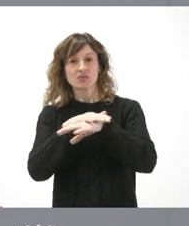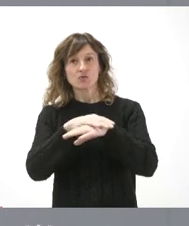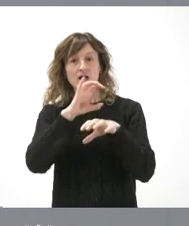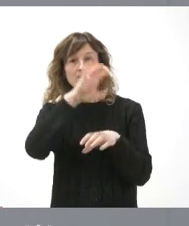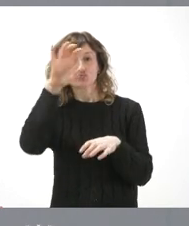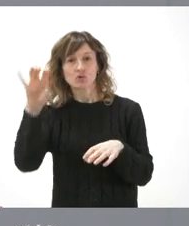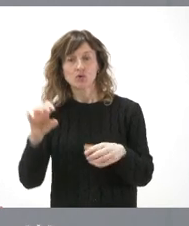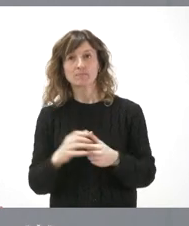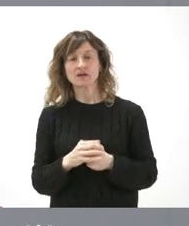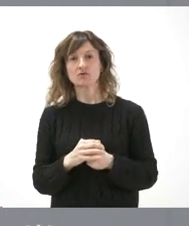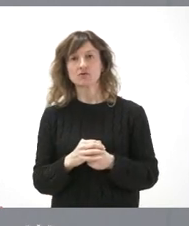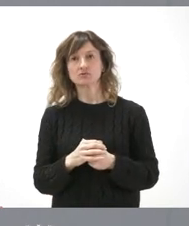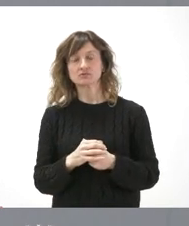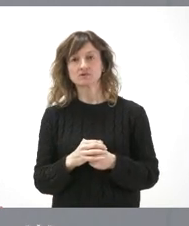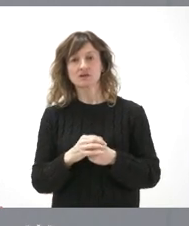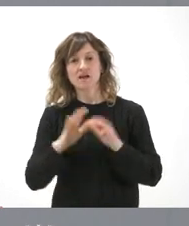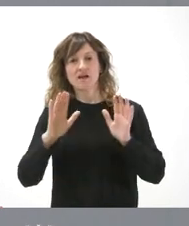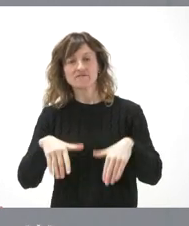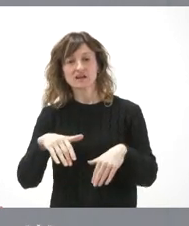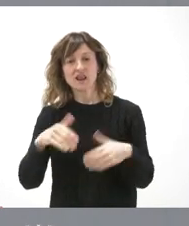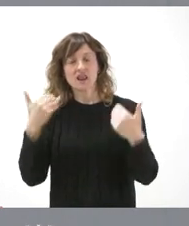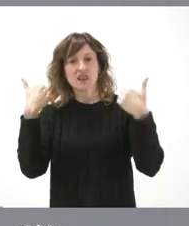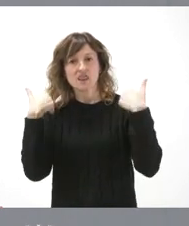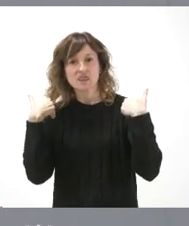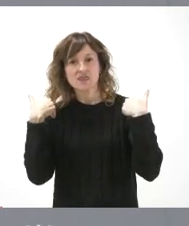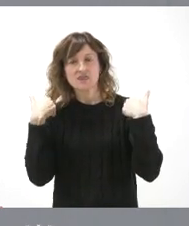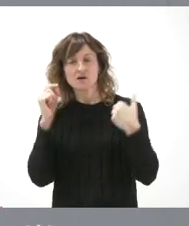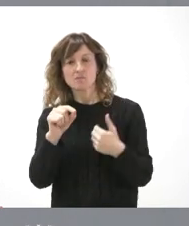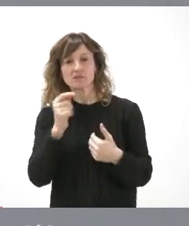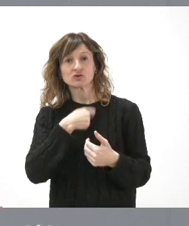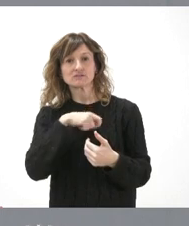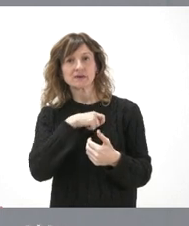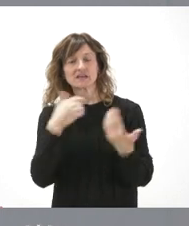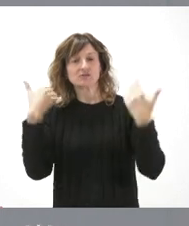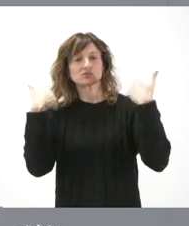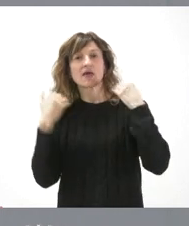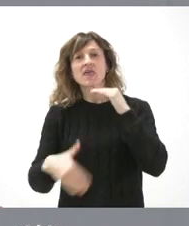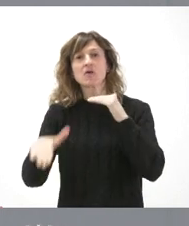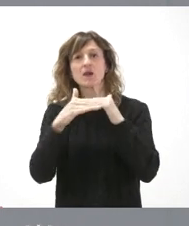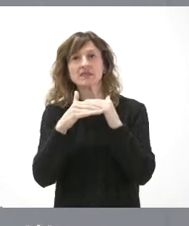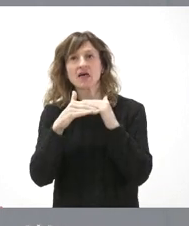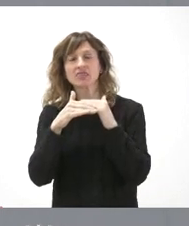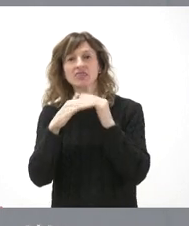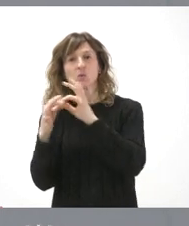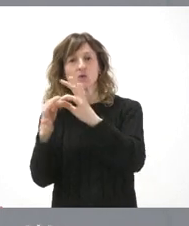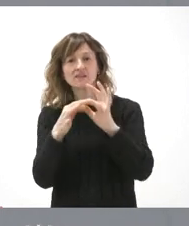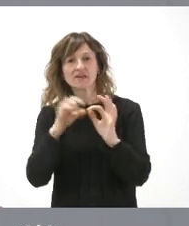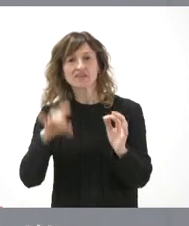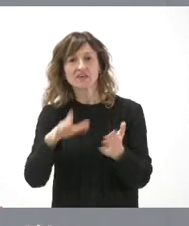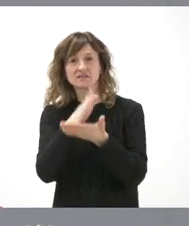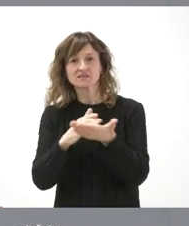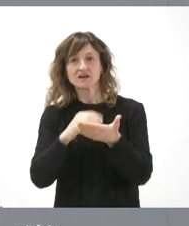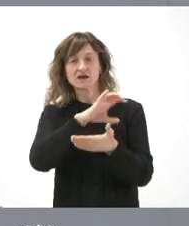nunca se pensó que íbamos a ser las comunidades autónomas quienes en este momento tendríamos en España la responsabilidad de la igualdad y de la unidad entre